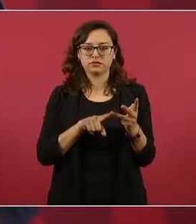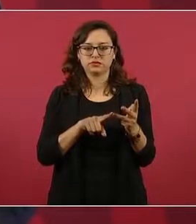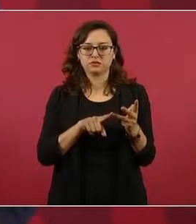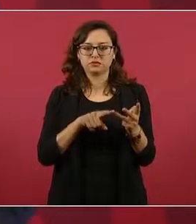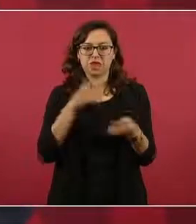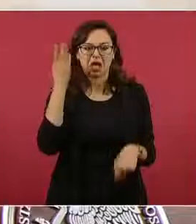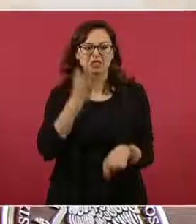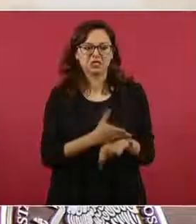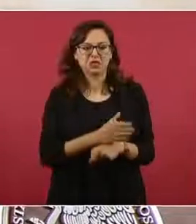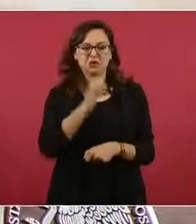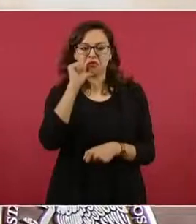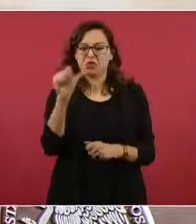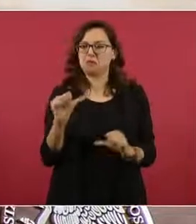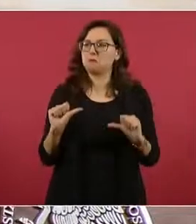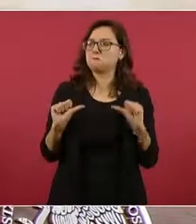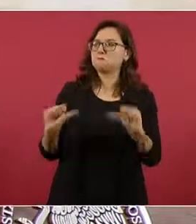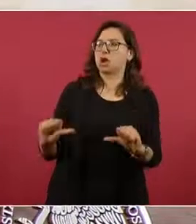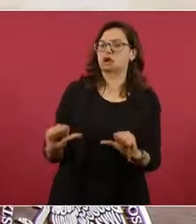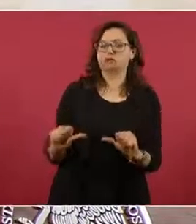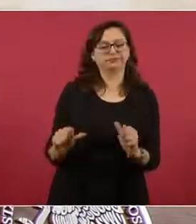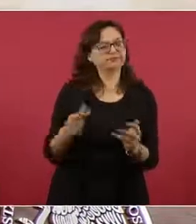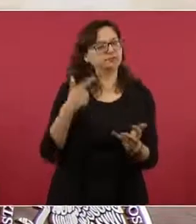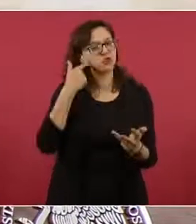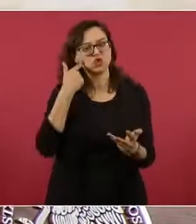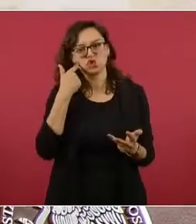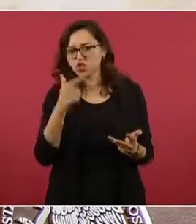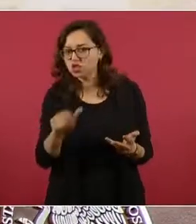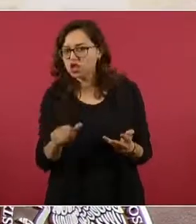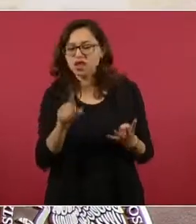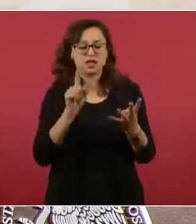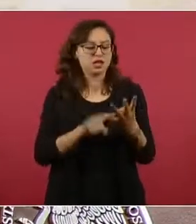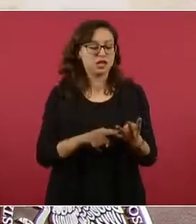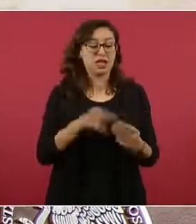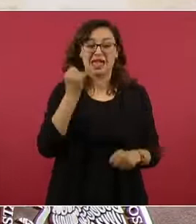no quiere injusticias.